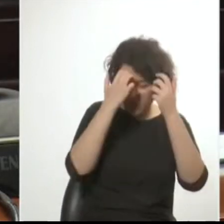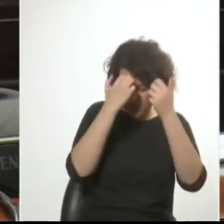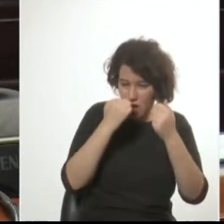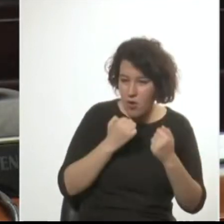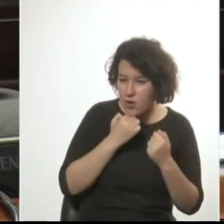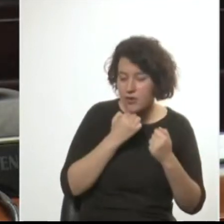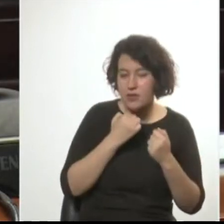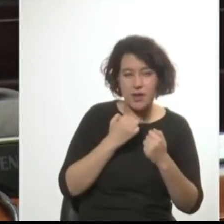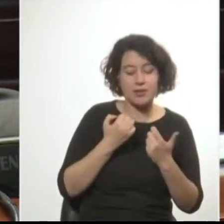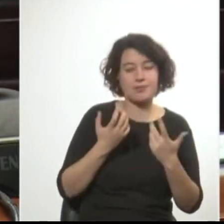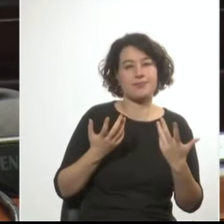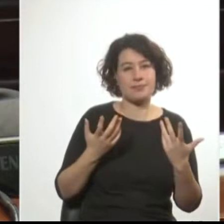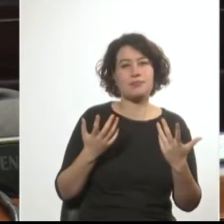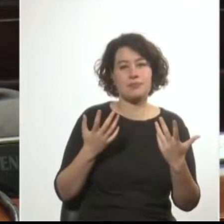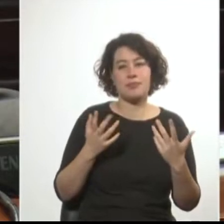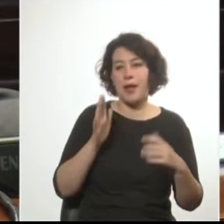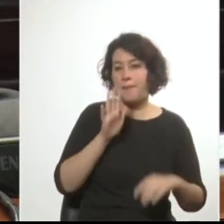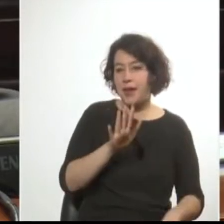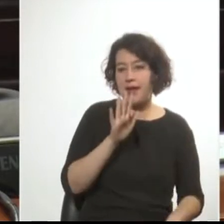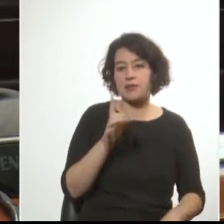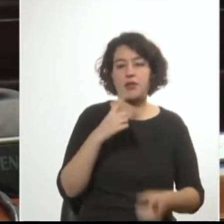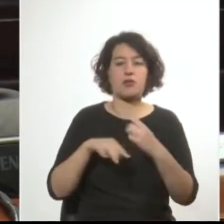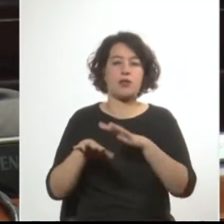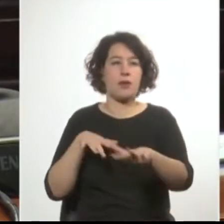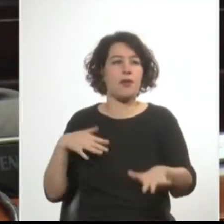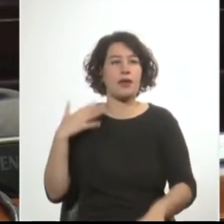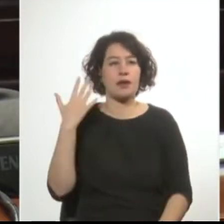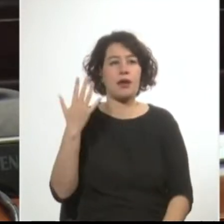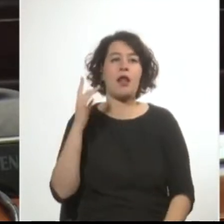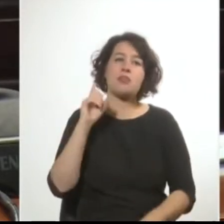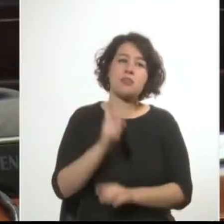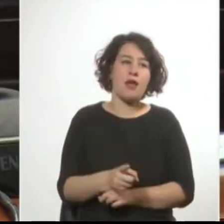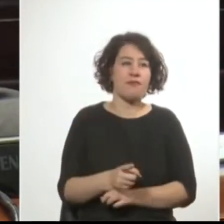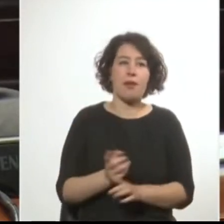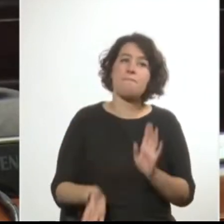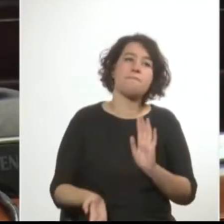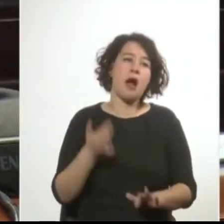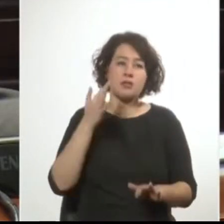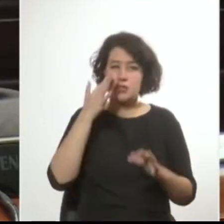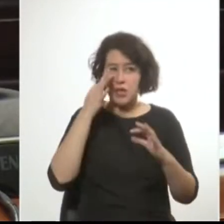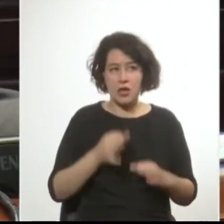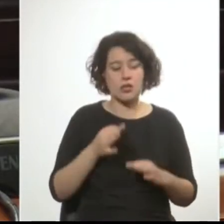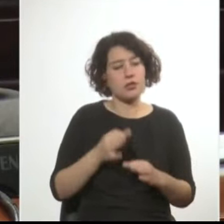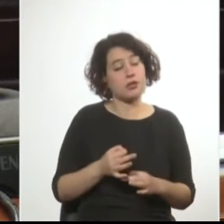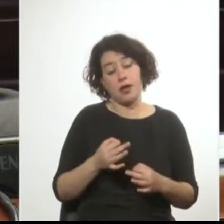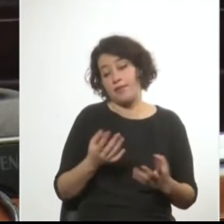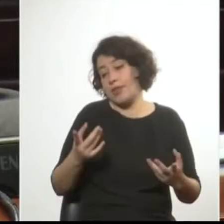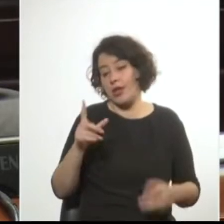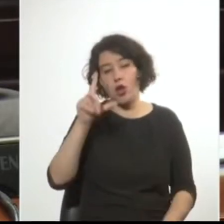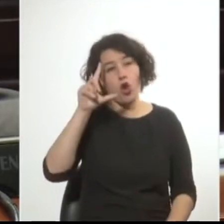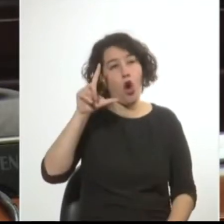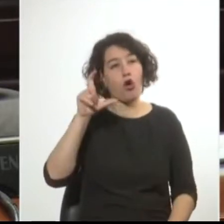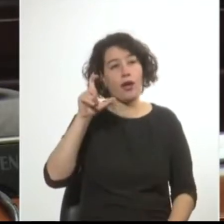de una vez por todas la Asamblea General tenga que tomar la posición más realista y más lógica